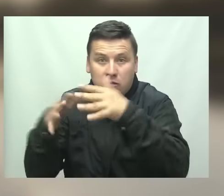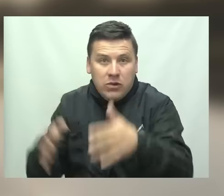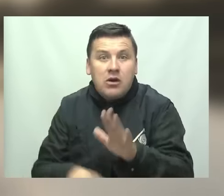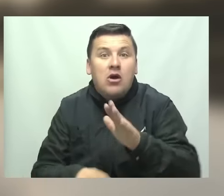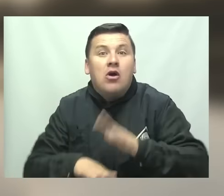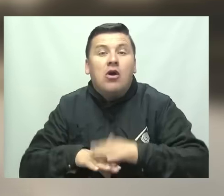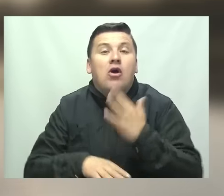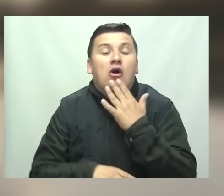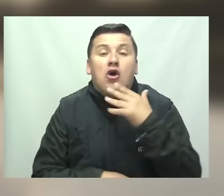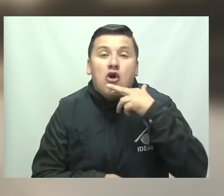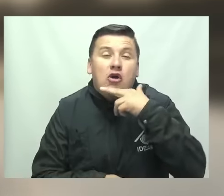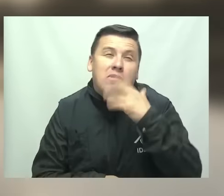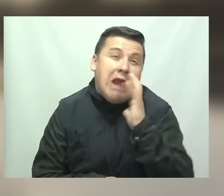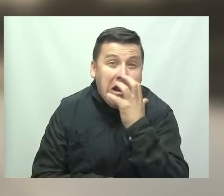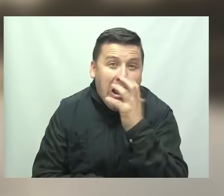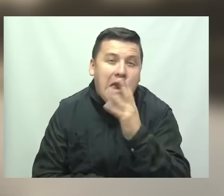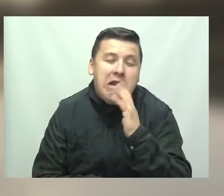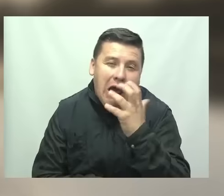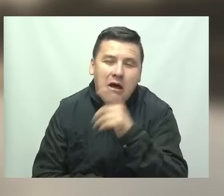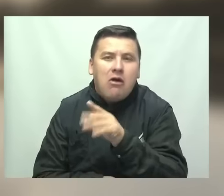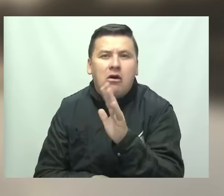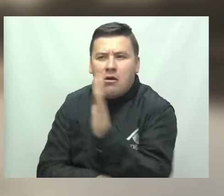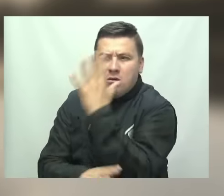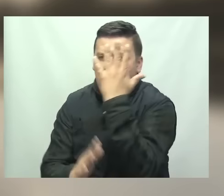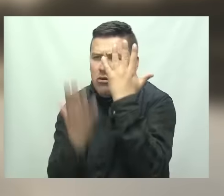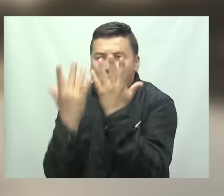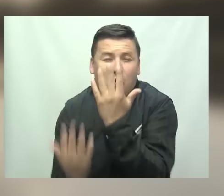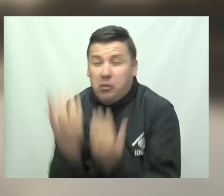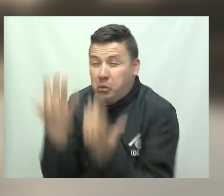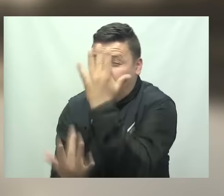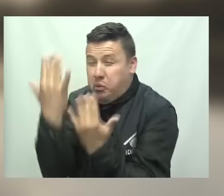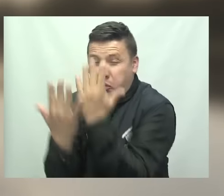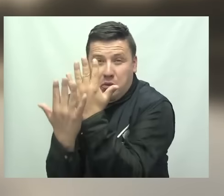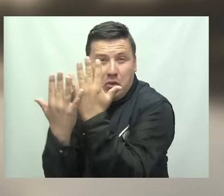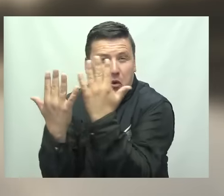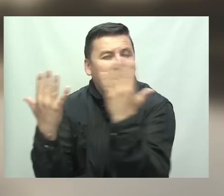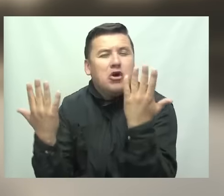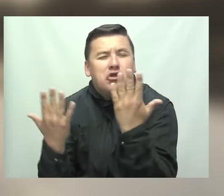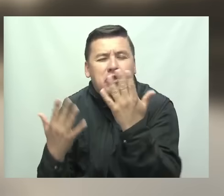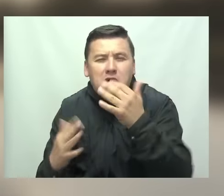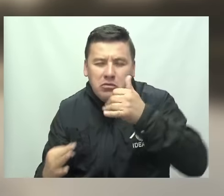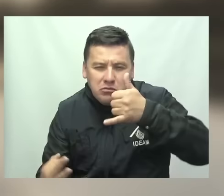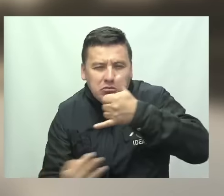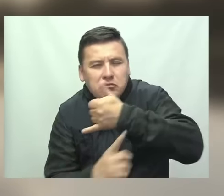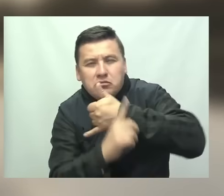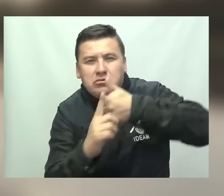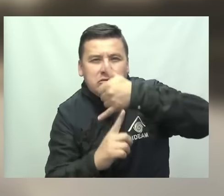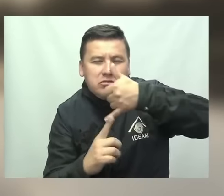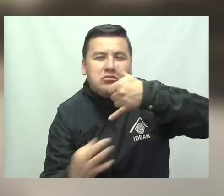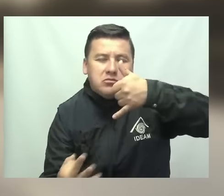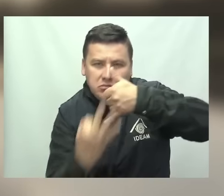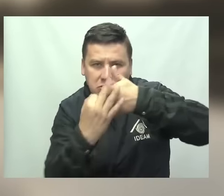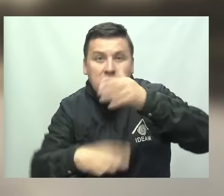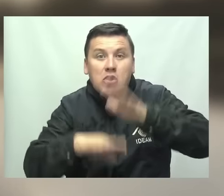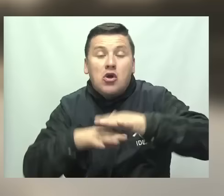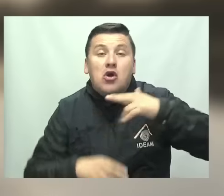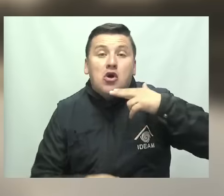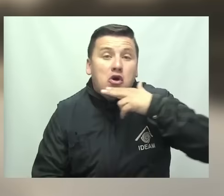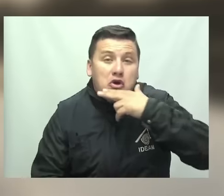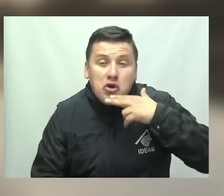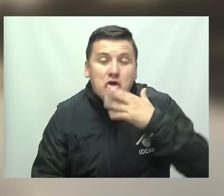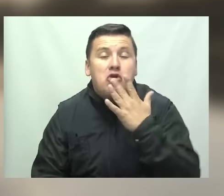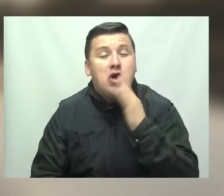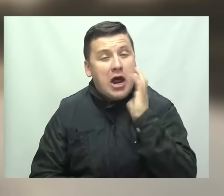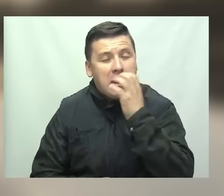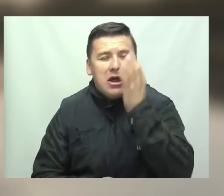moderada posibilidad de incendios forestales en siembras y bosques a lo largo de las regiones del Caribe y la zona andina. Alerta roja y alerta